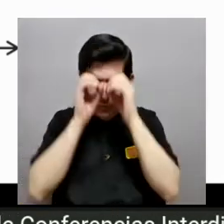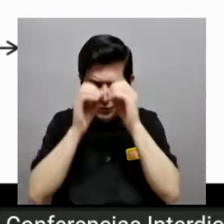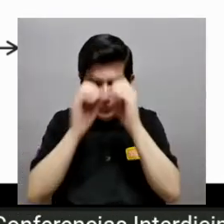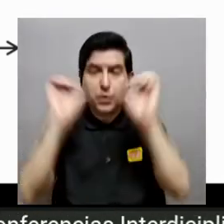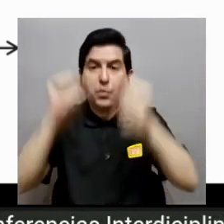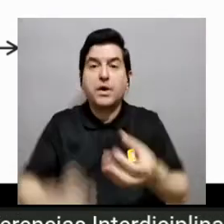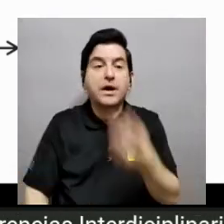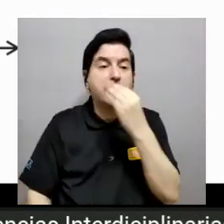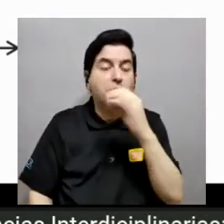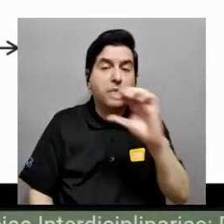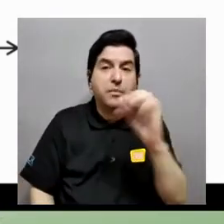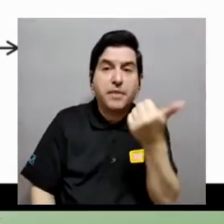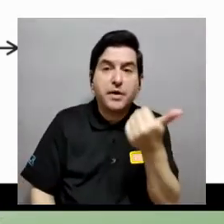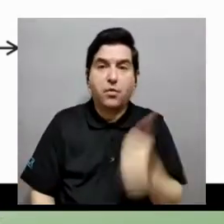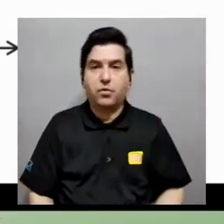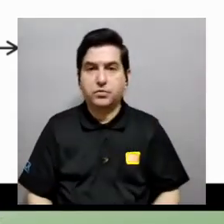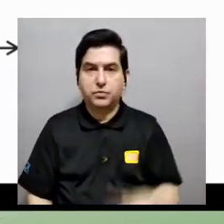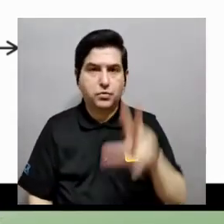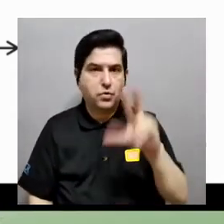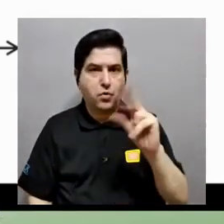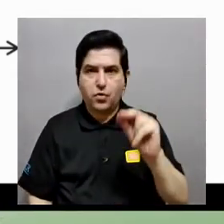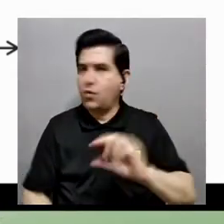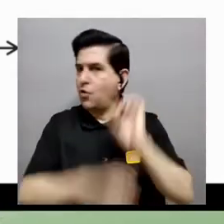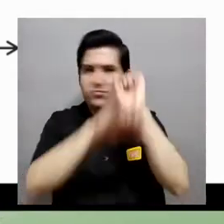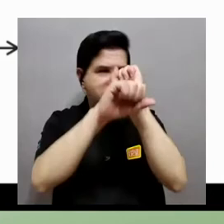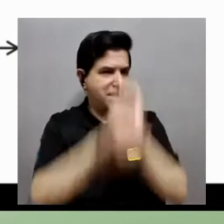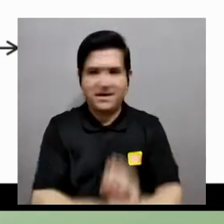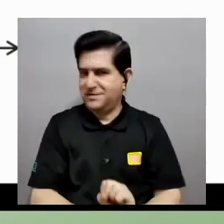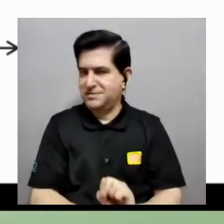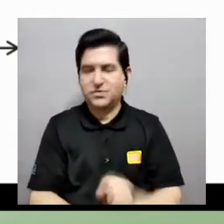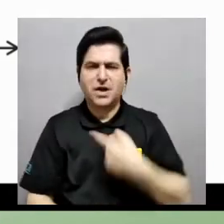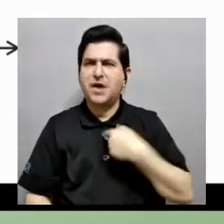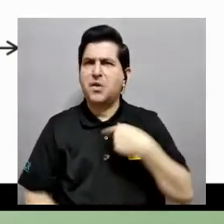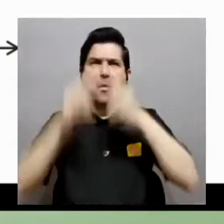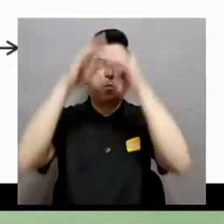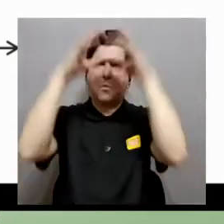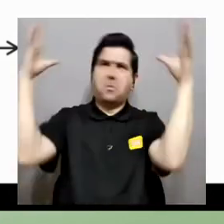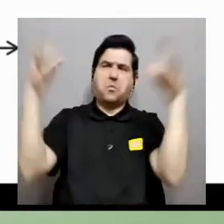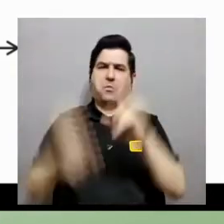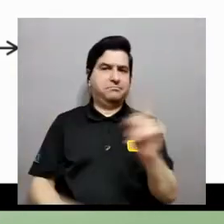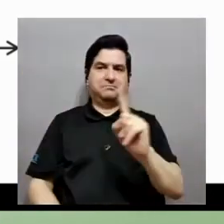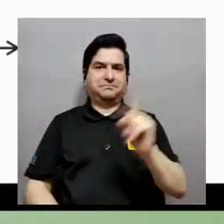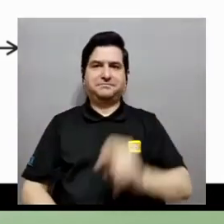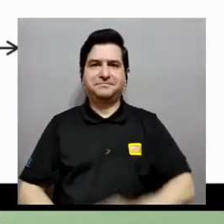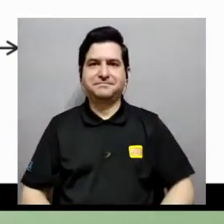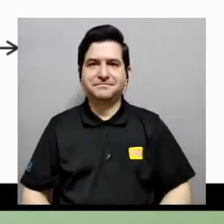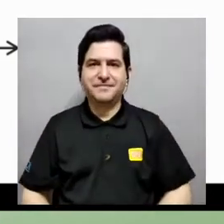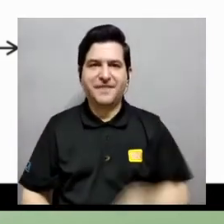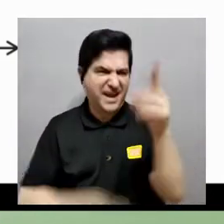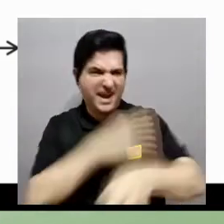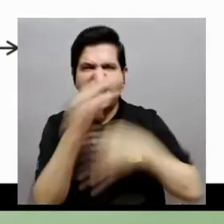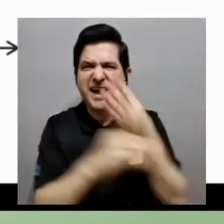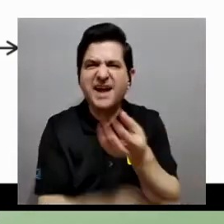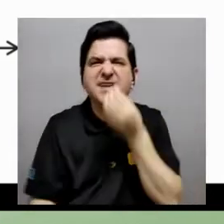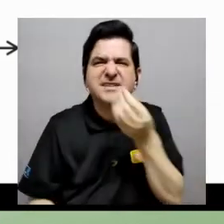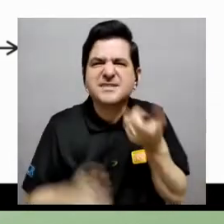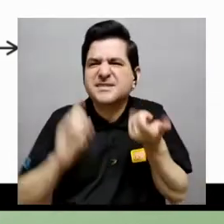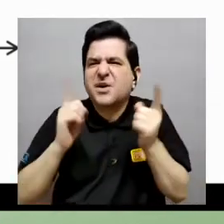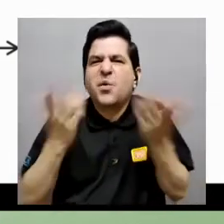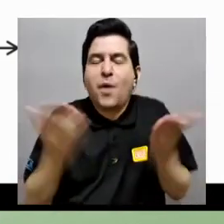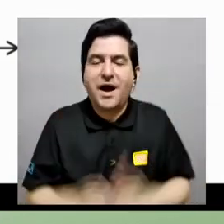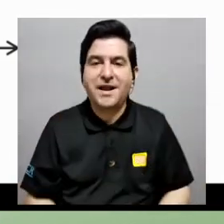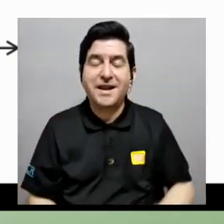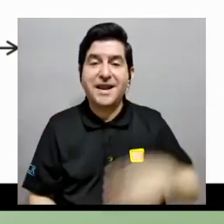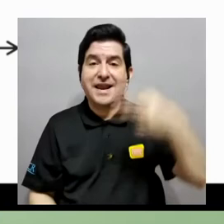otras fuentes de alimentos que no son las tradicionales, no es lo que uno se imaginaría. Entre esos tipos de alimentos está